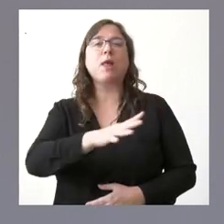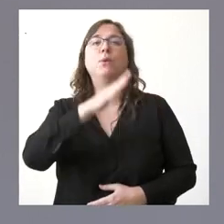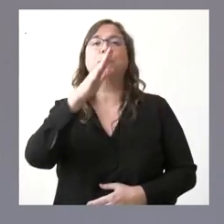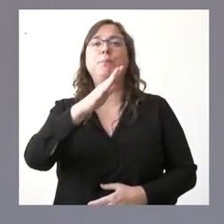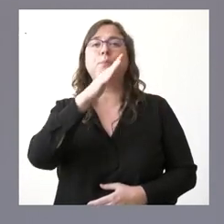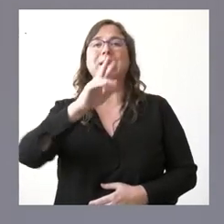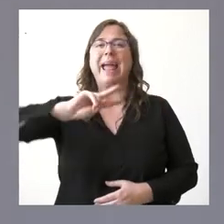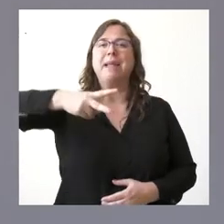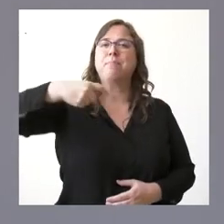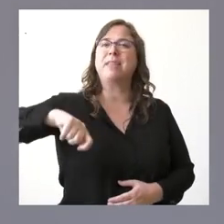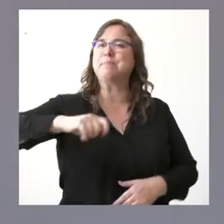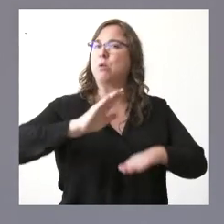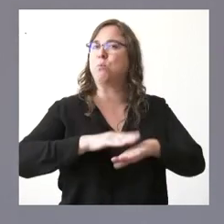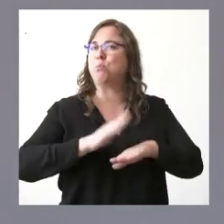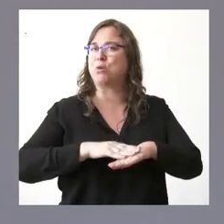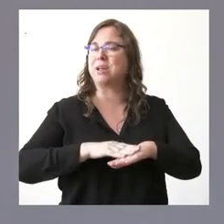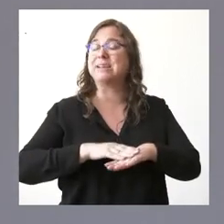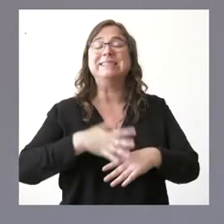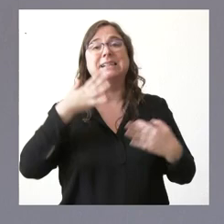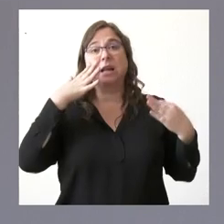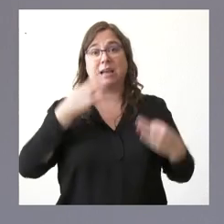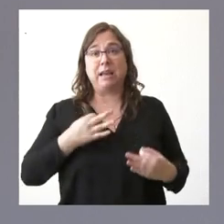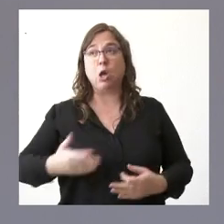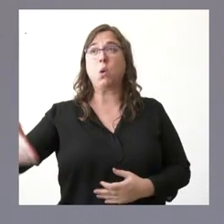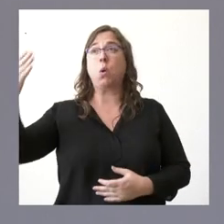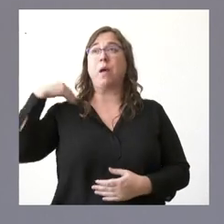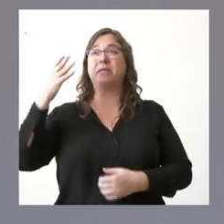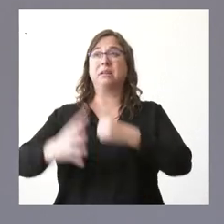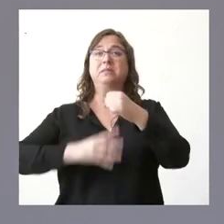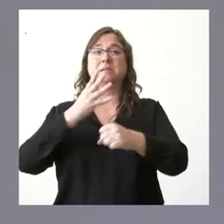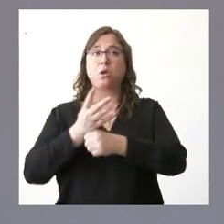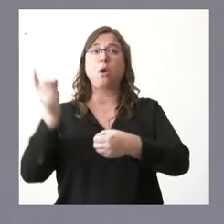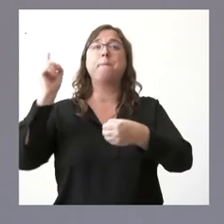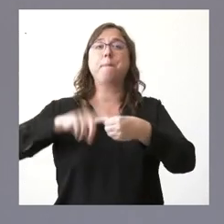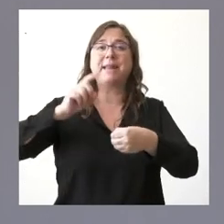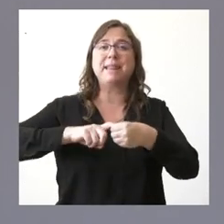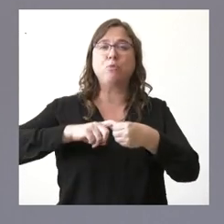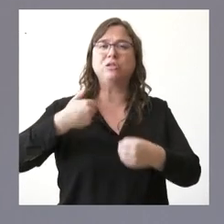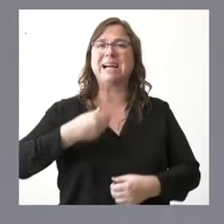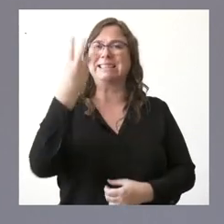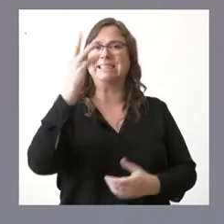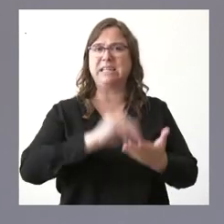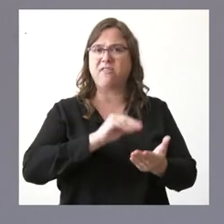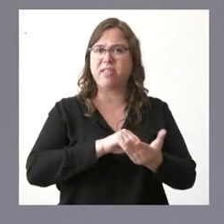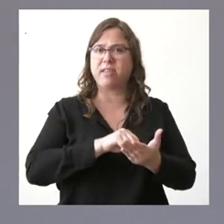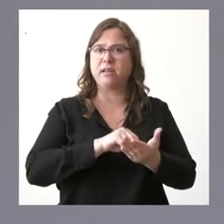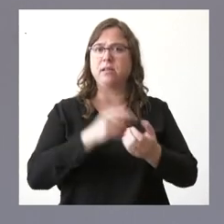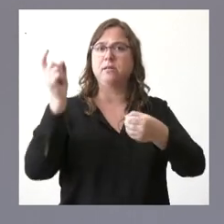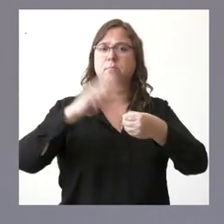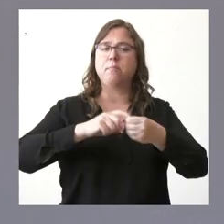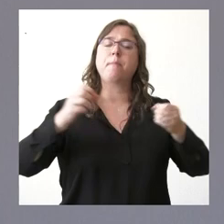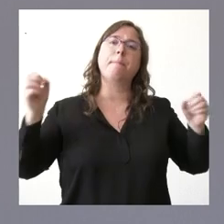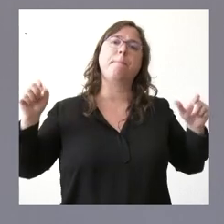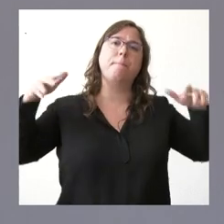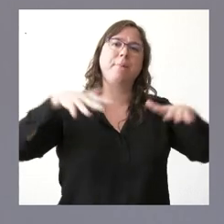a asistir el vicepresidente de la junta de castilla y león creo que en la anterior legislatura asistió al menos en tres ocasiones o entre reuniones del pleno del